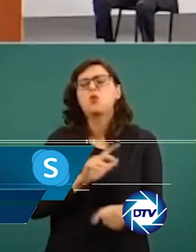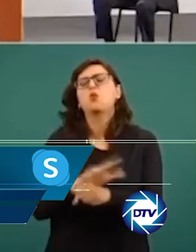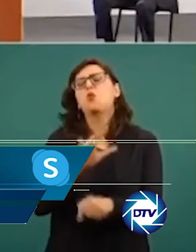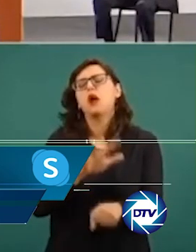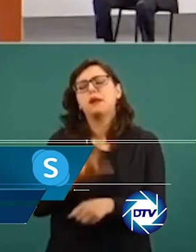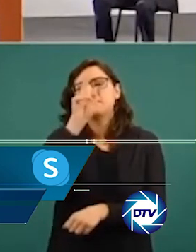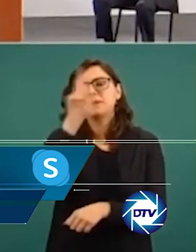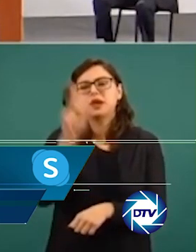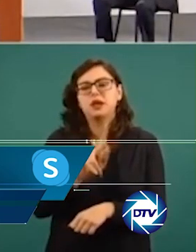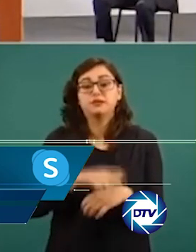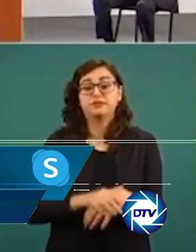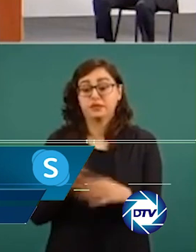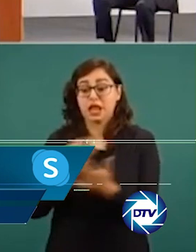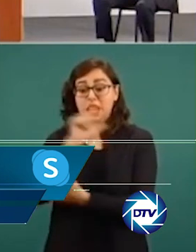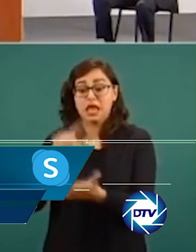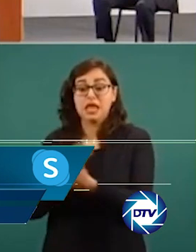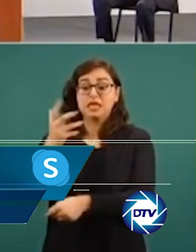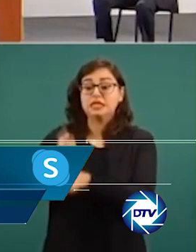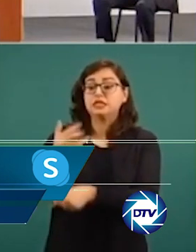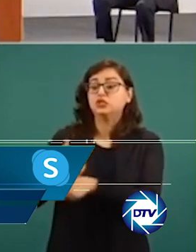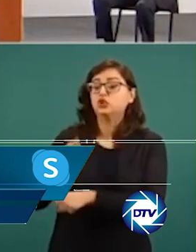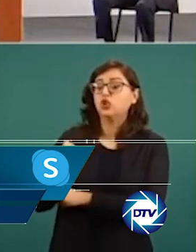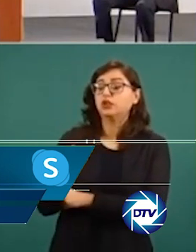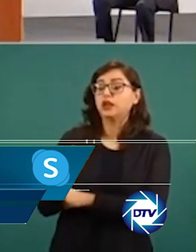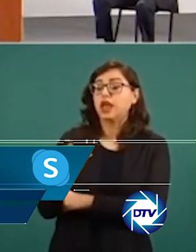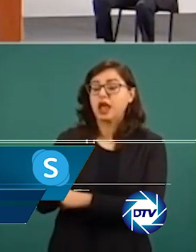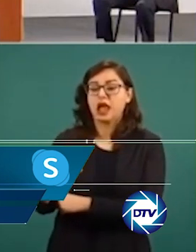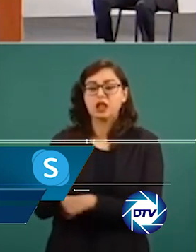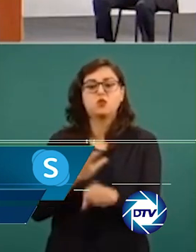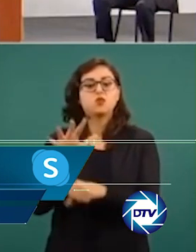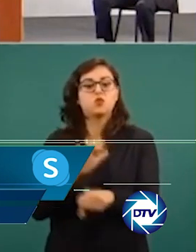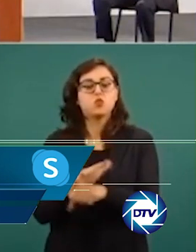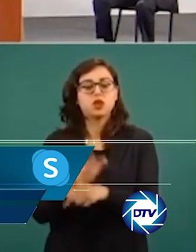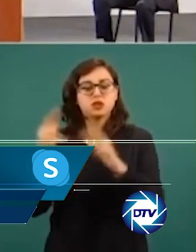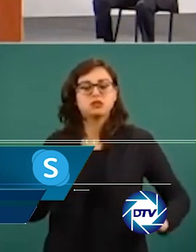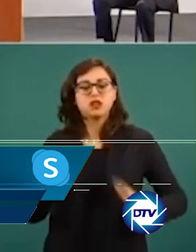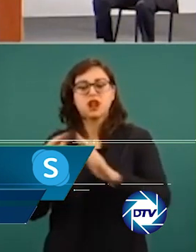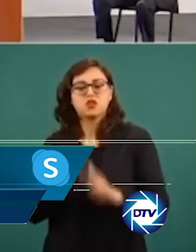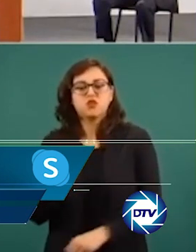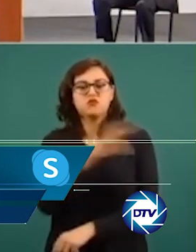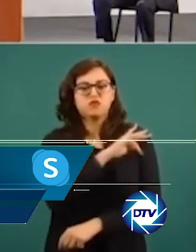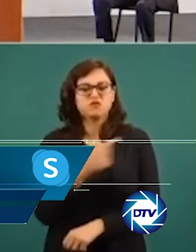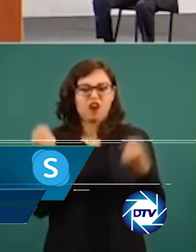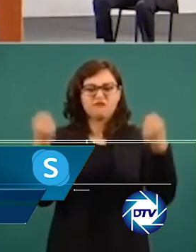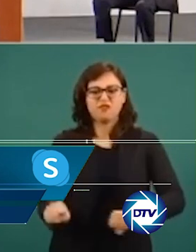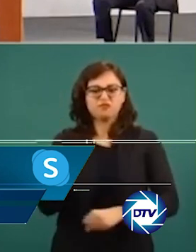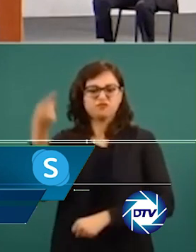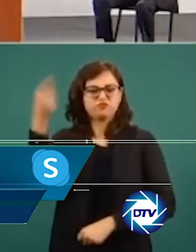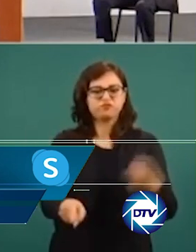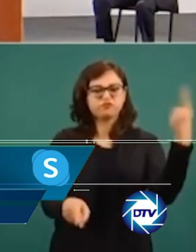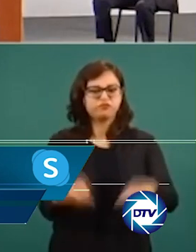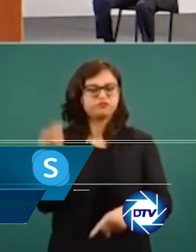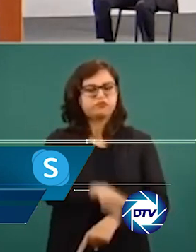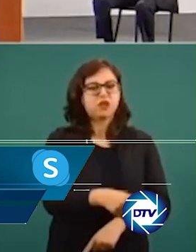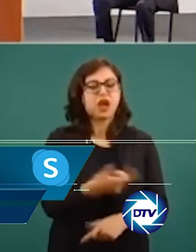que hizo el presidente del gobierno, Pedro Sánchez, cuando lo regaló a López Obrador, el acta de nacimiento de su abuelo, que